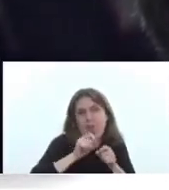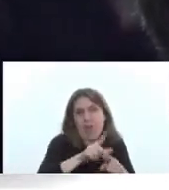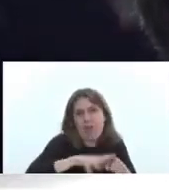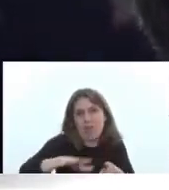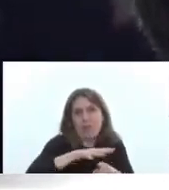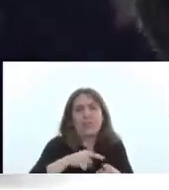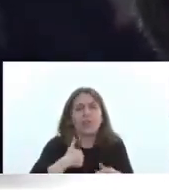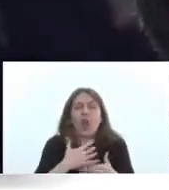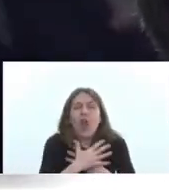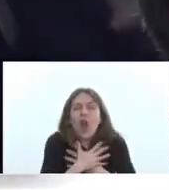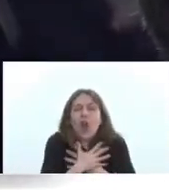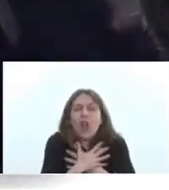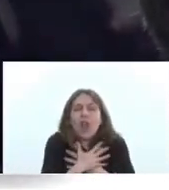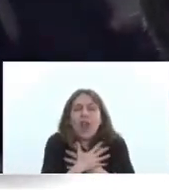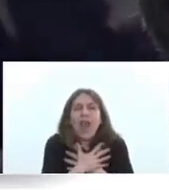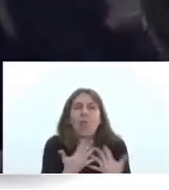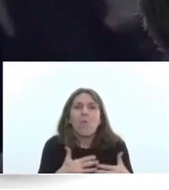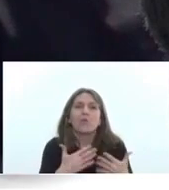funcionarios.